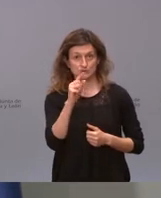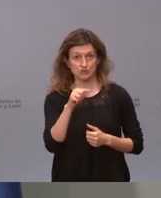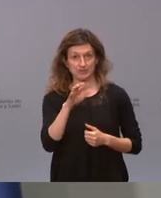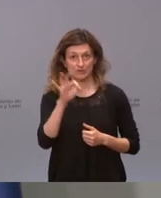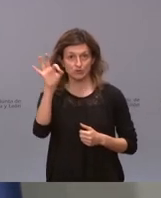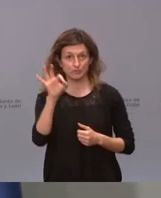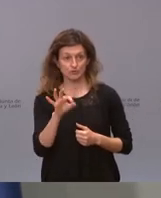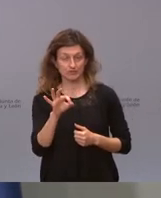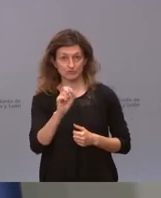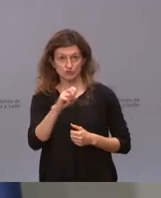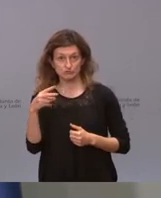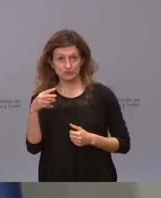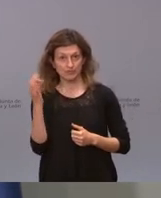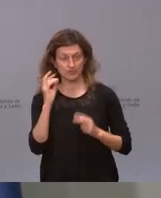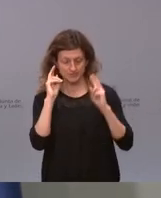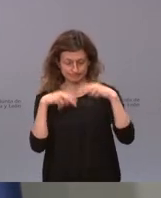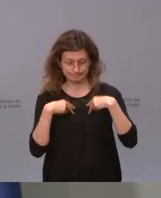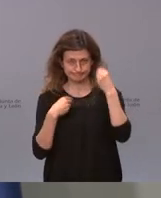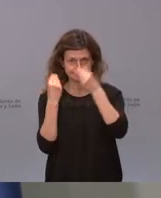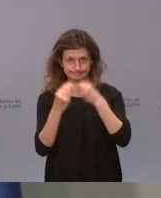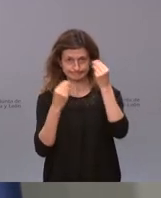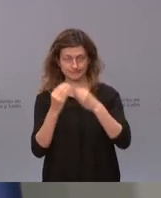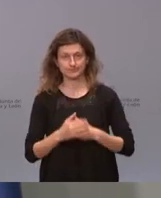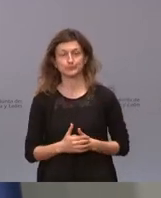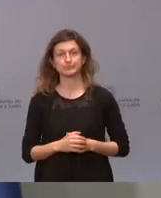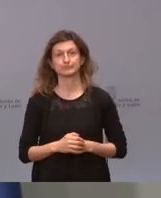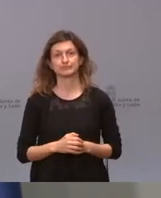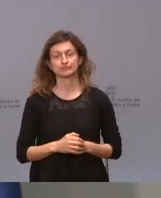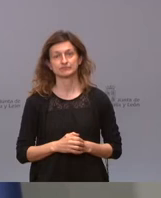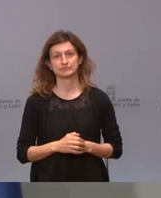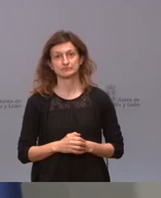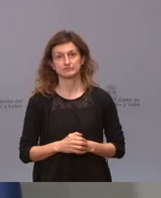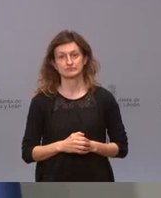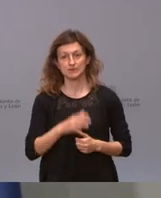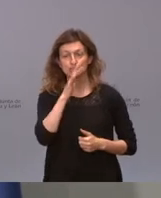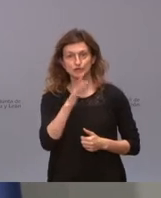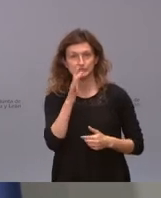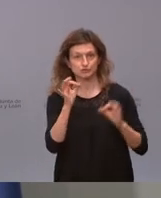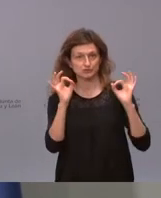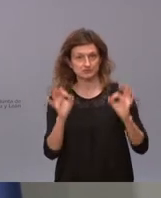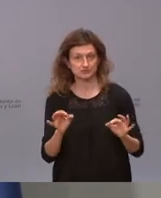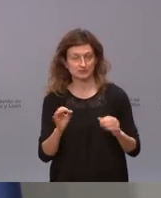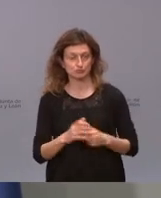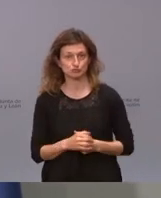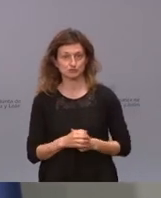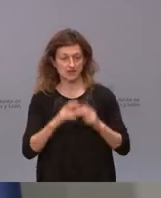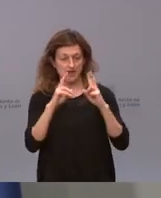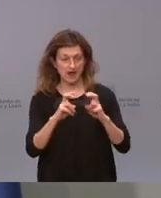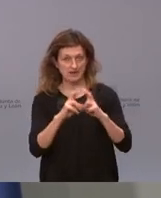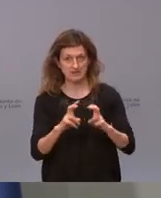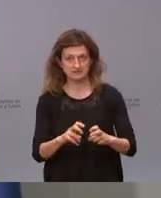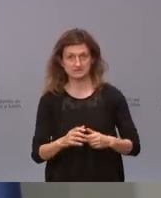se lo tiene que mirar se lo tiene que mirar y eso es en lo que estamos lo que estamos es en hacer ese análisis